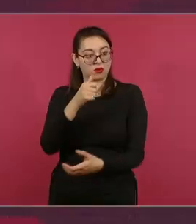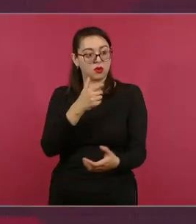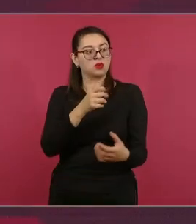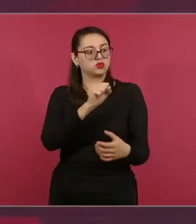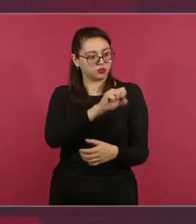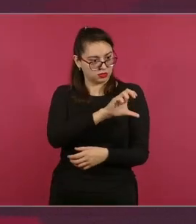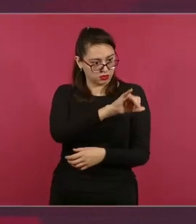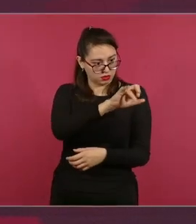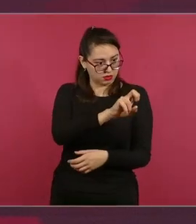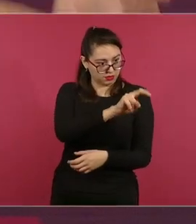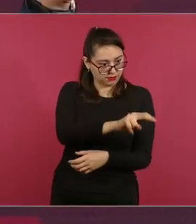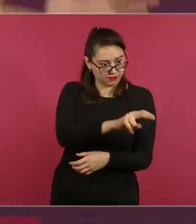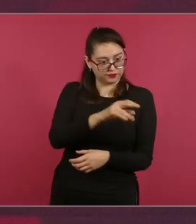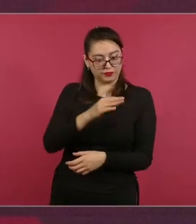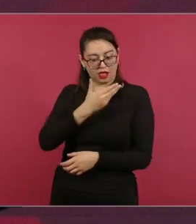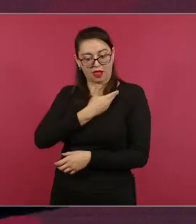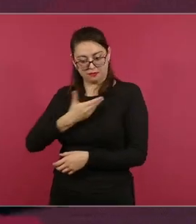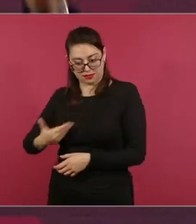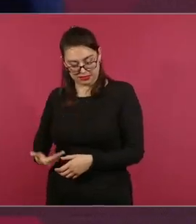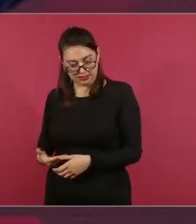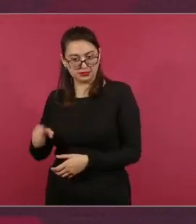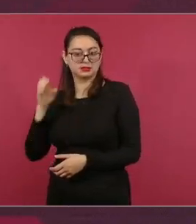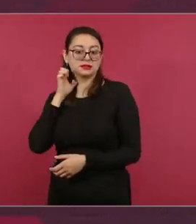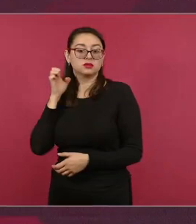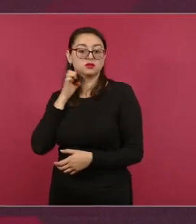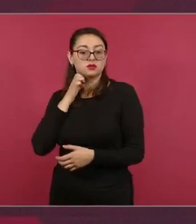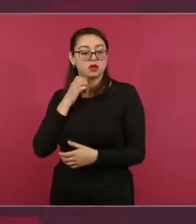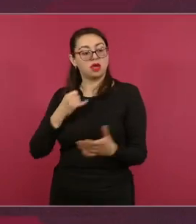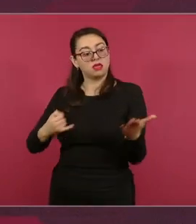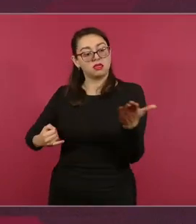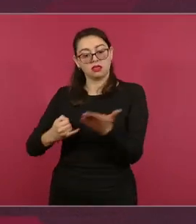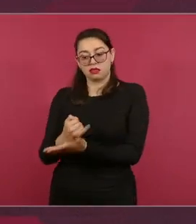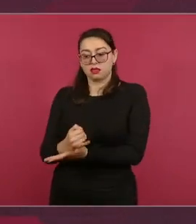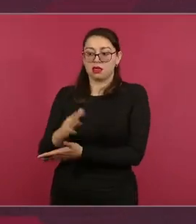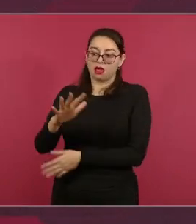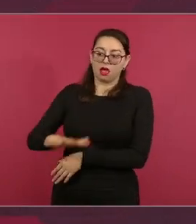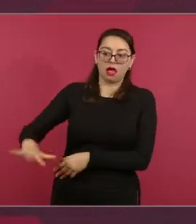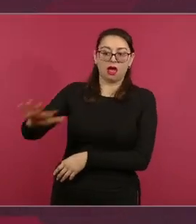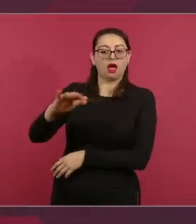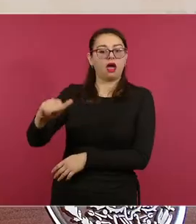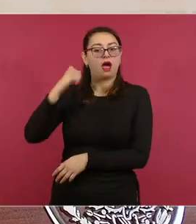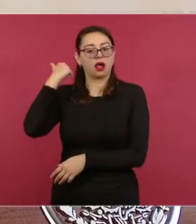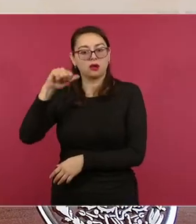para que ese dinero para vaya a los damnificados.